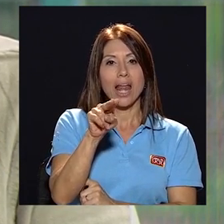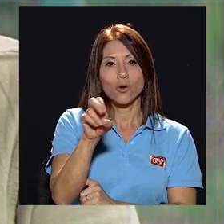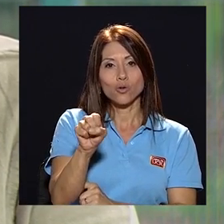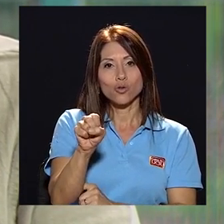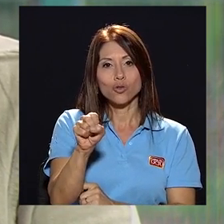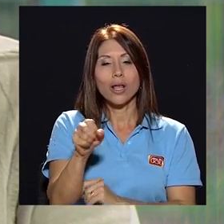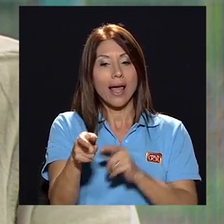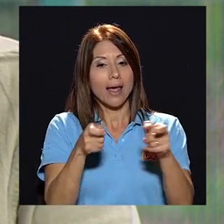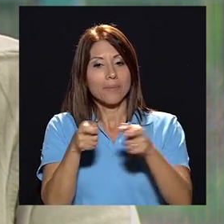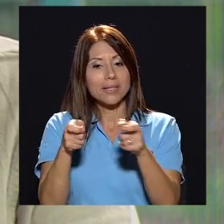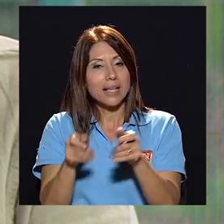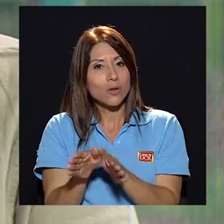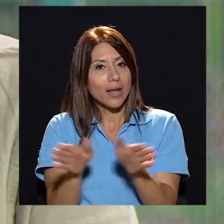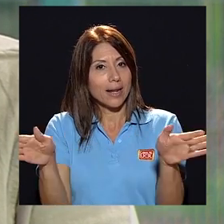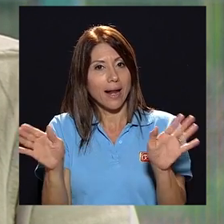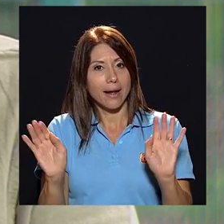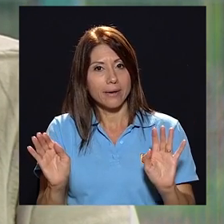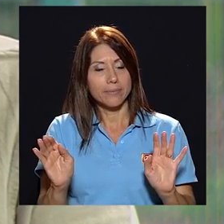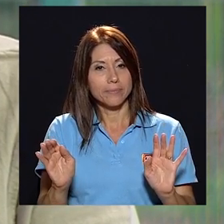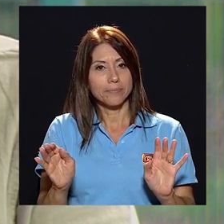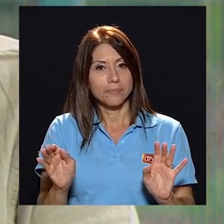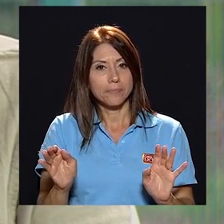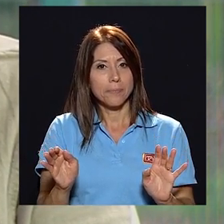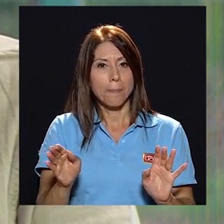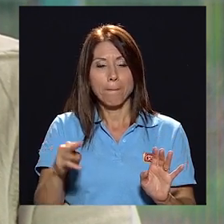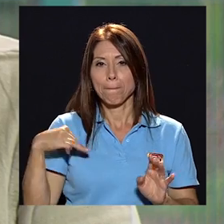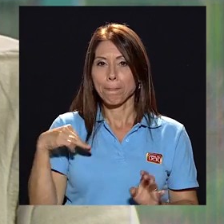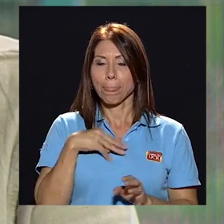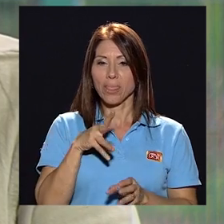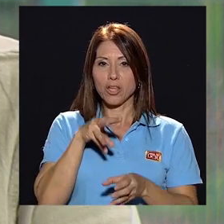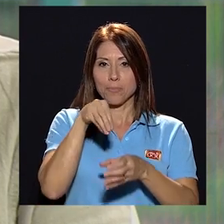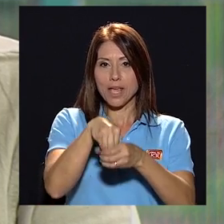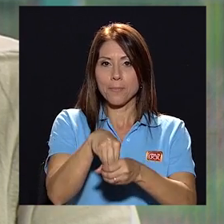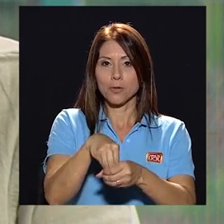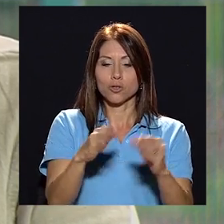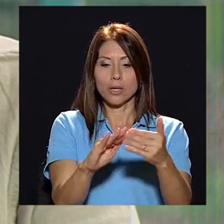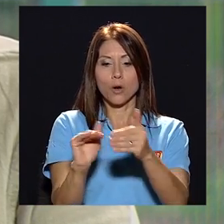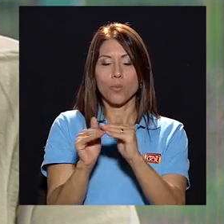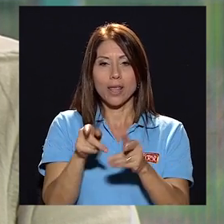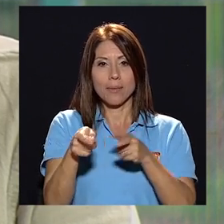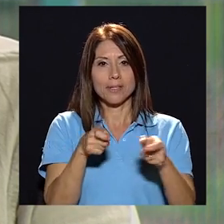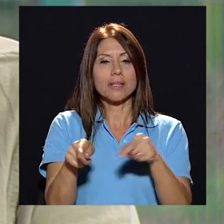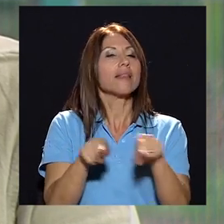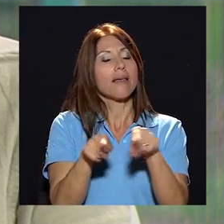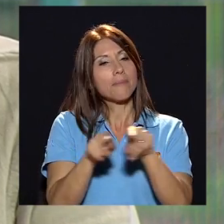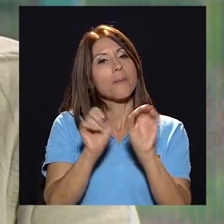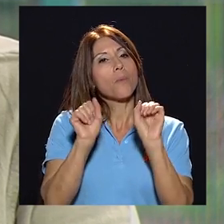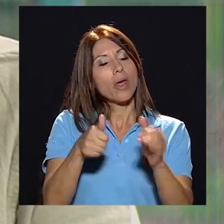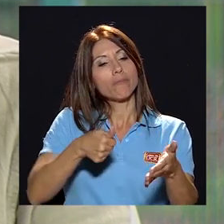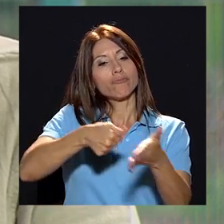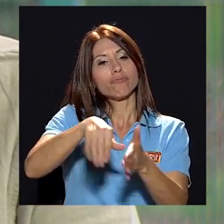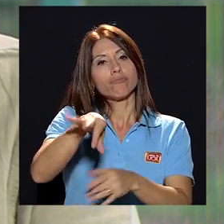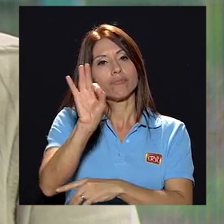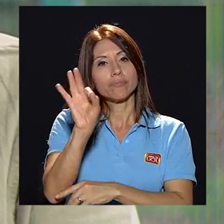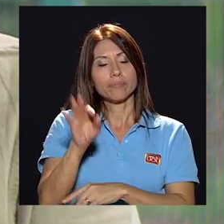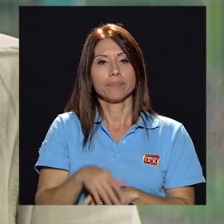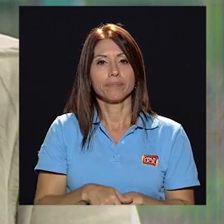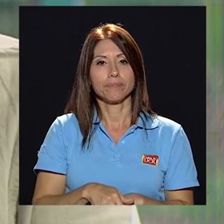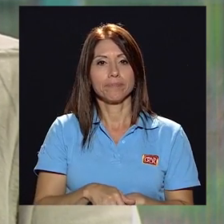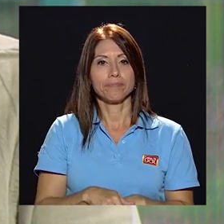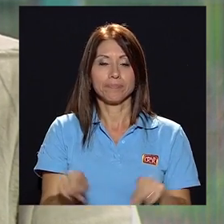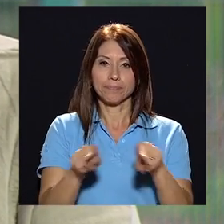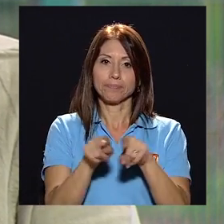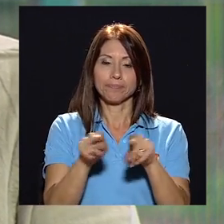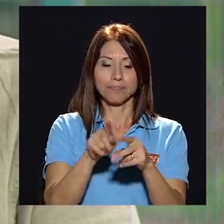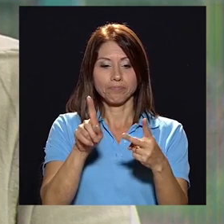la administración en general los miembros de la comunidad administrativa puedan también elegir el